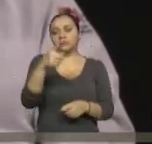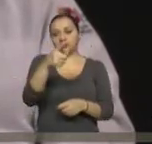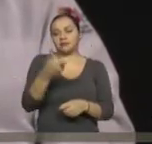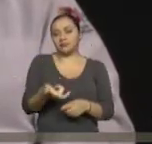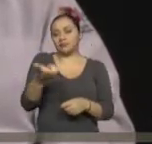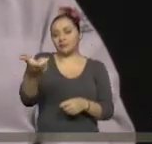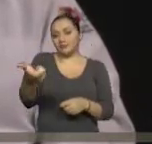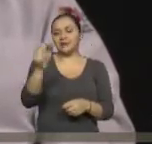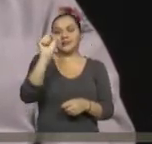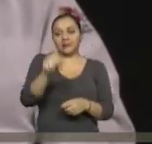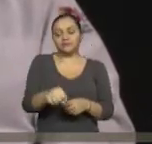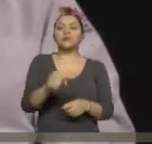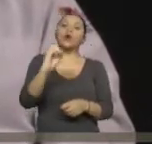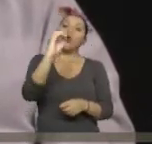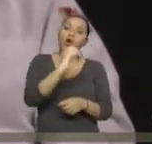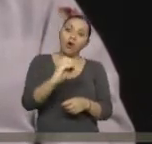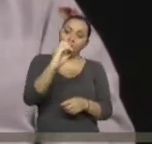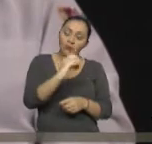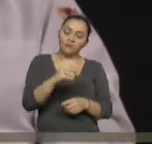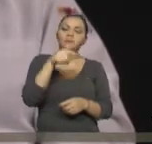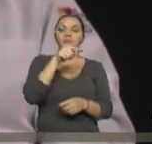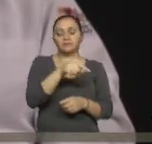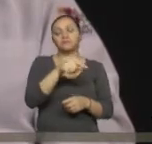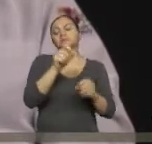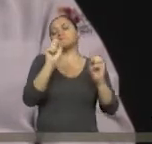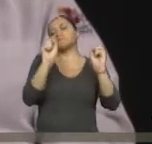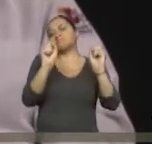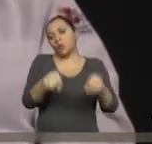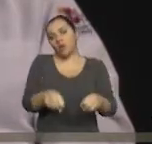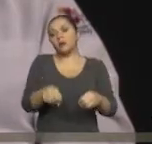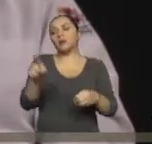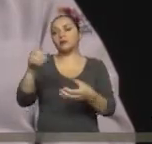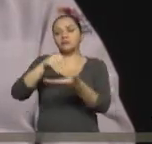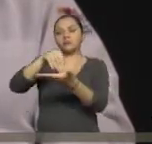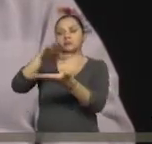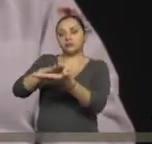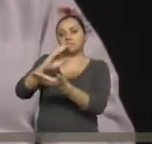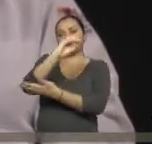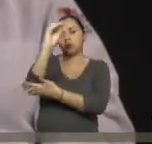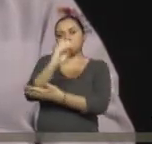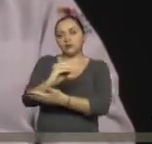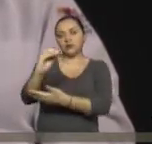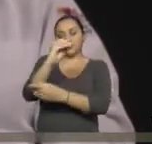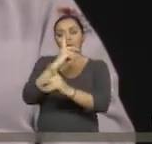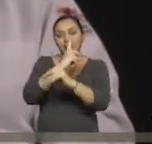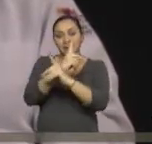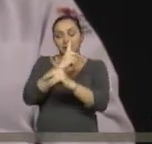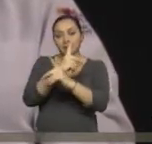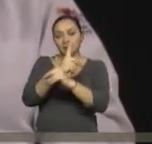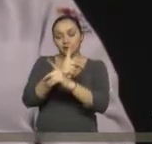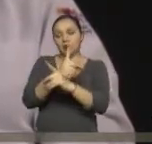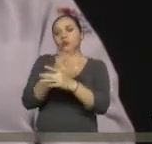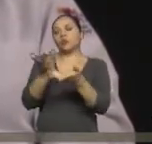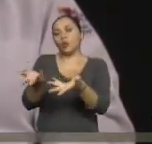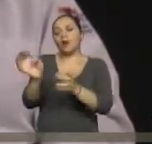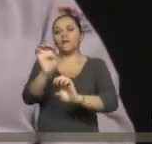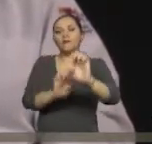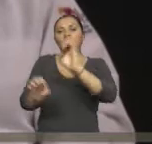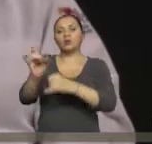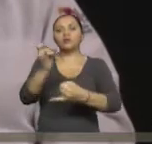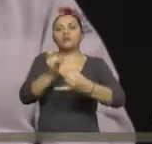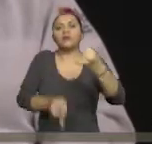credencial, o también que se determine el grado de discapacidad en el cual va a terminar siendo su evaluación.